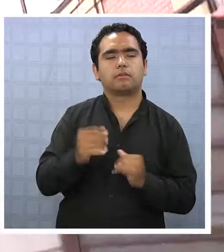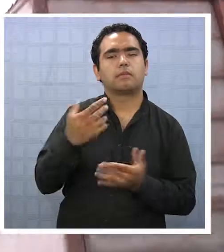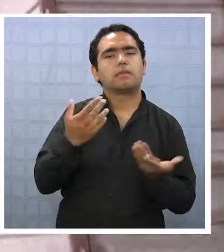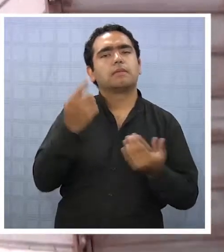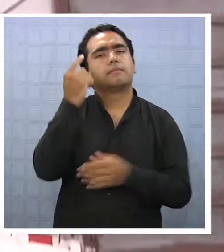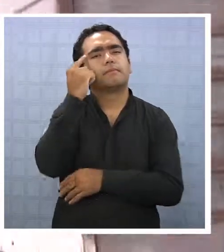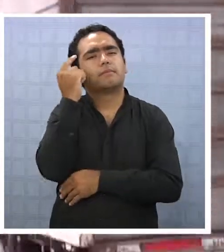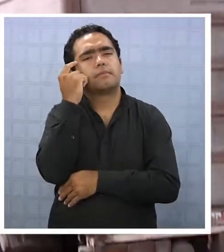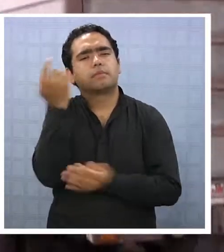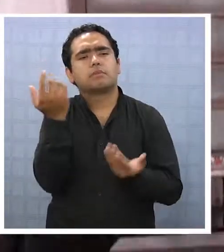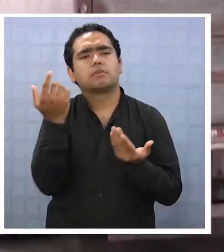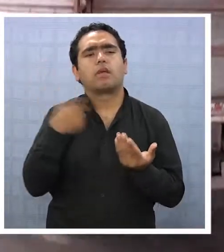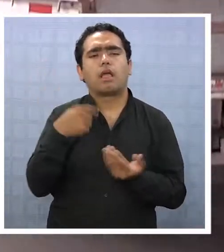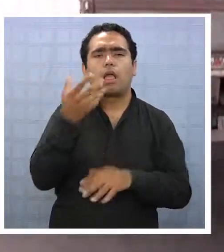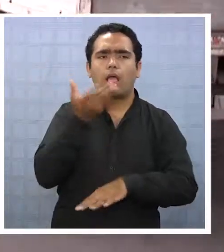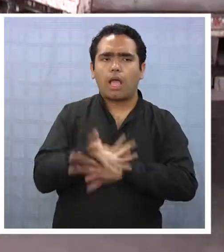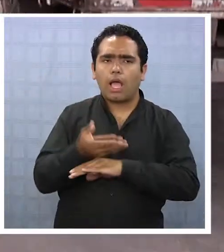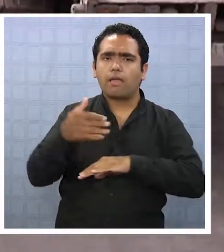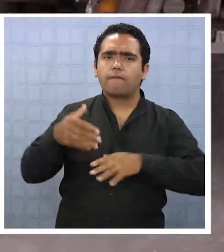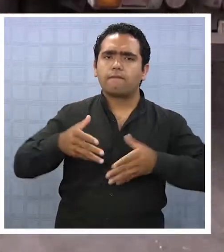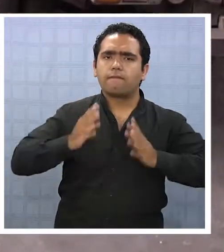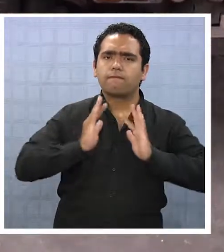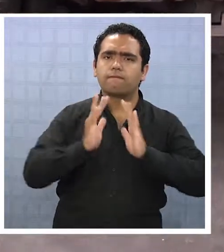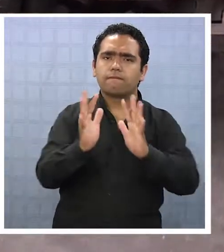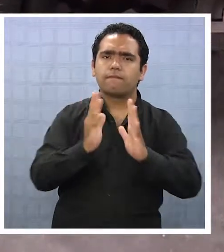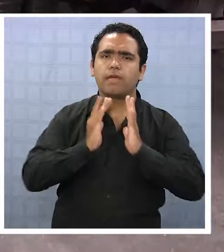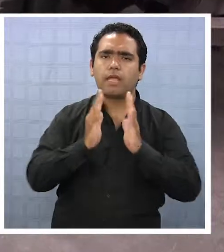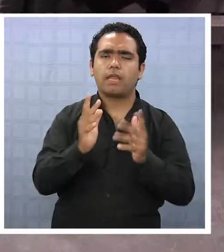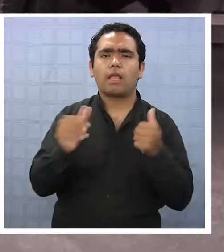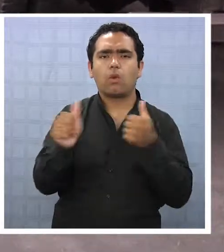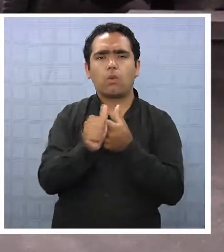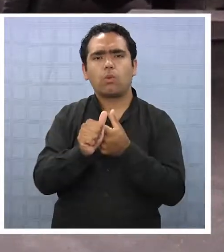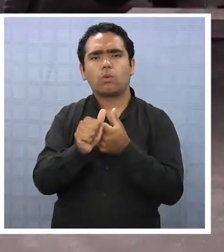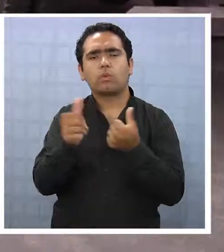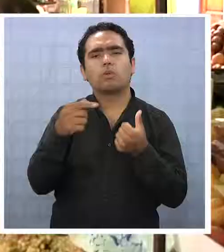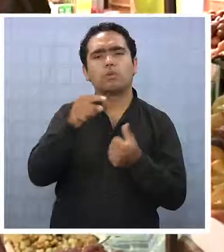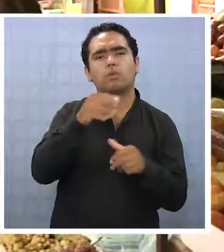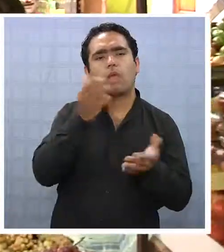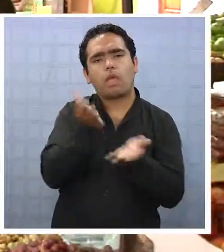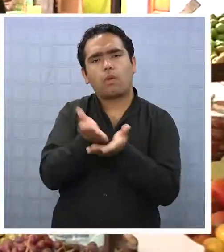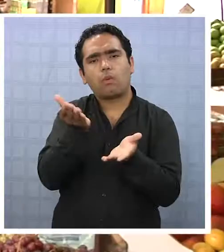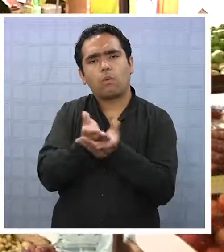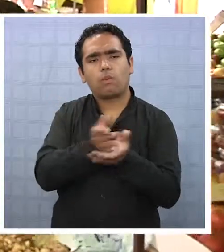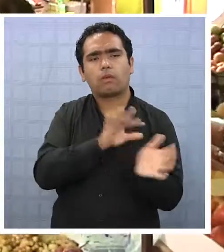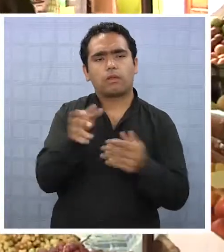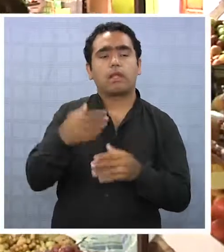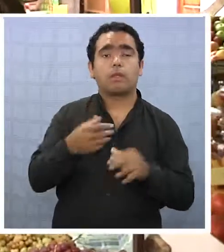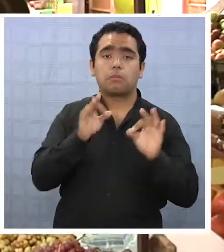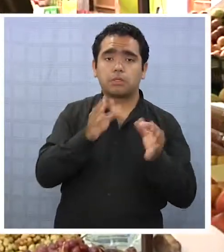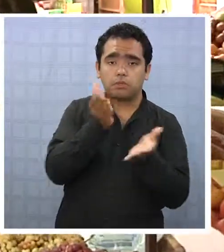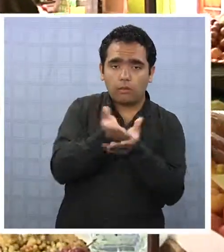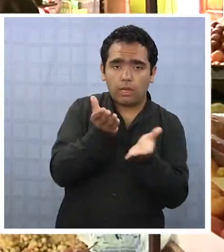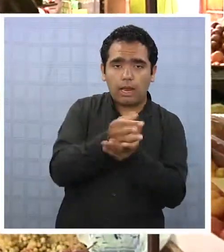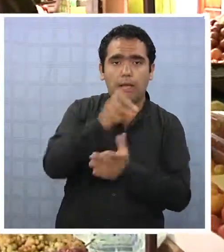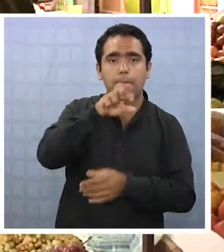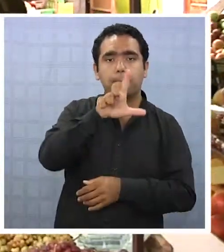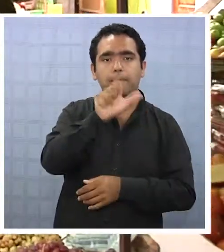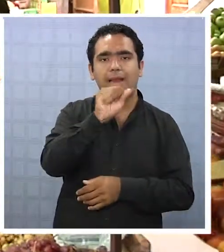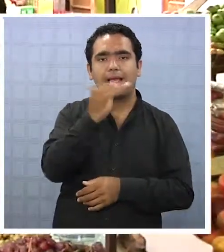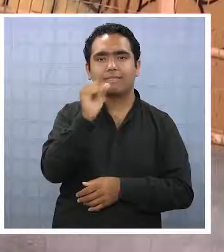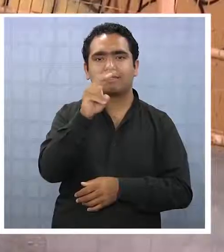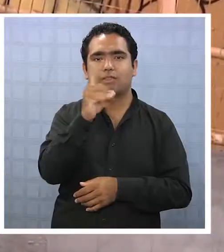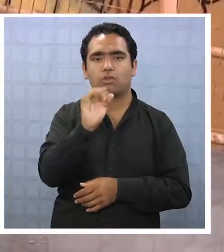presencia de ferias itinerantes en los alrededores de colegios, como ocurre con la escuela Plácido Villarruel los días jueves.